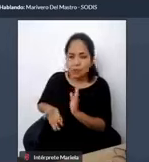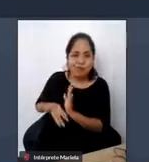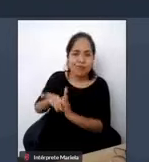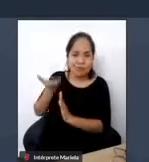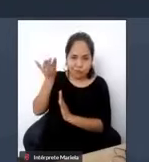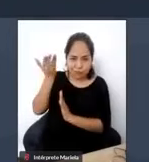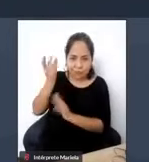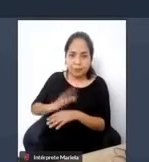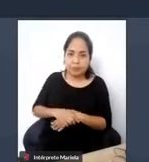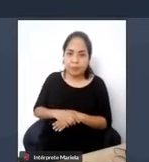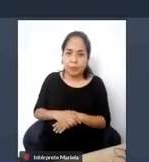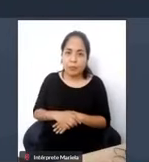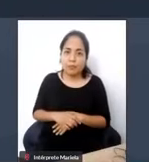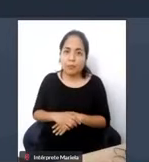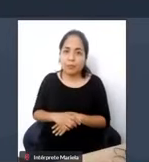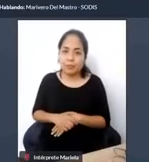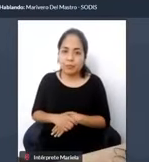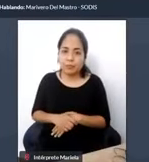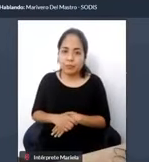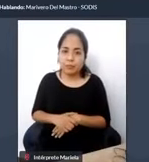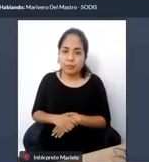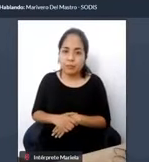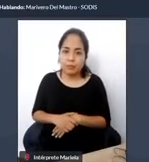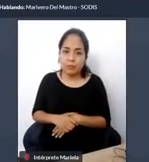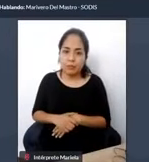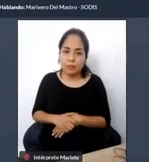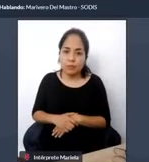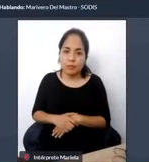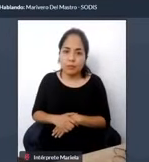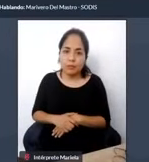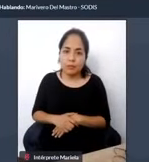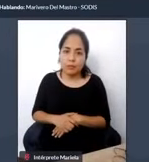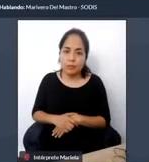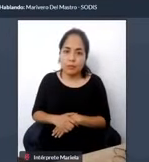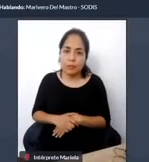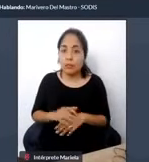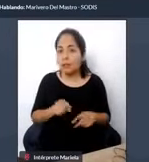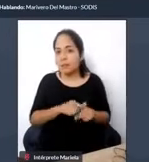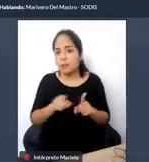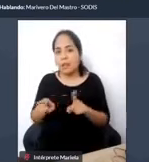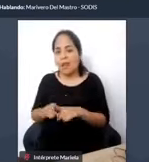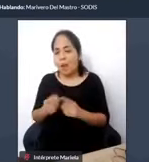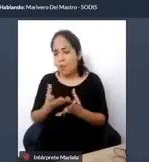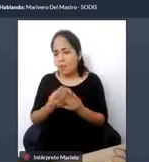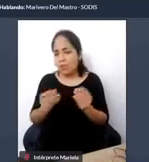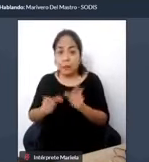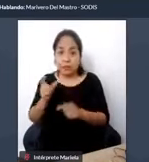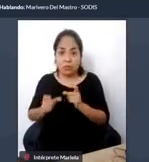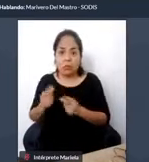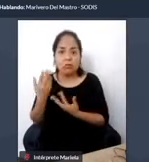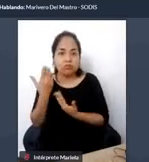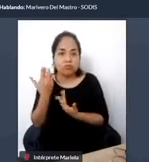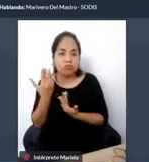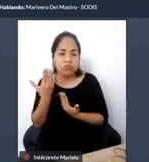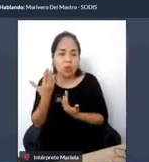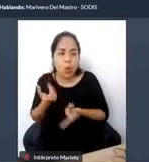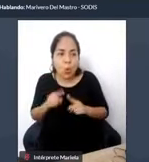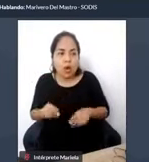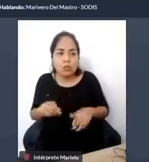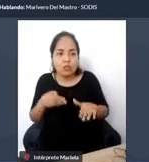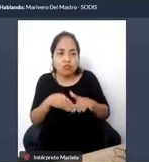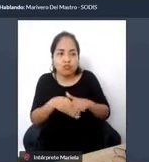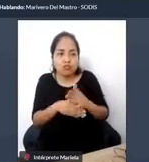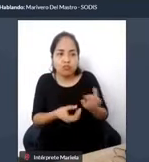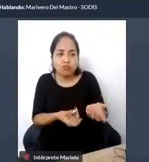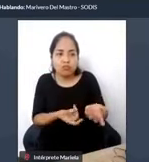Y bueno, y hace ya mucho tiempo, ¿no?, que las personas están a la espera de un sistema de transporte accesible. Lo hemos visto